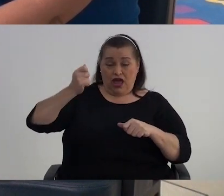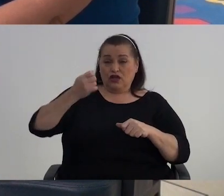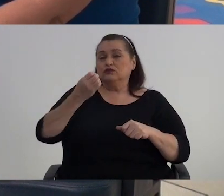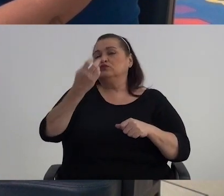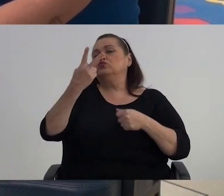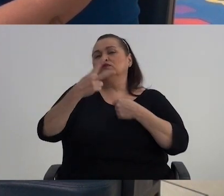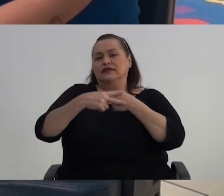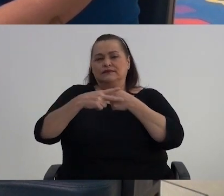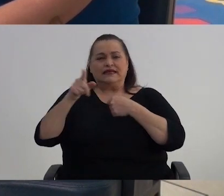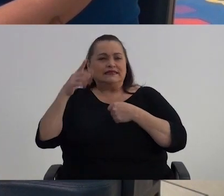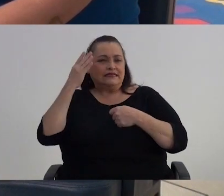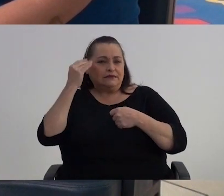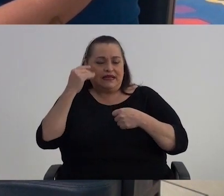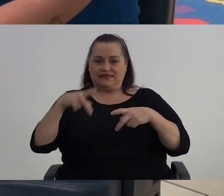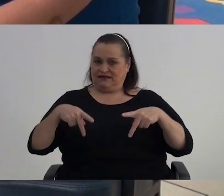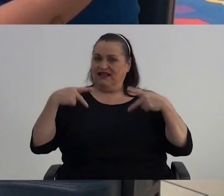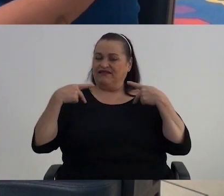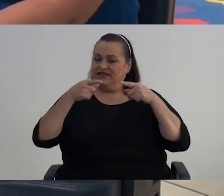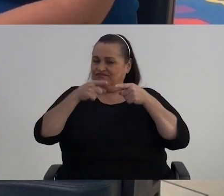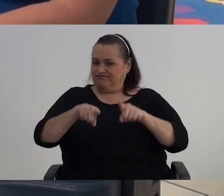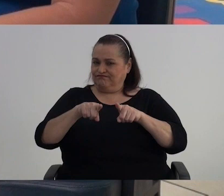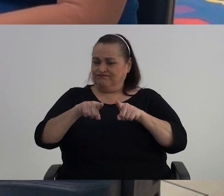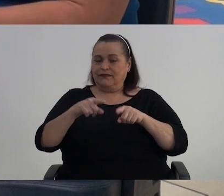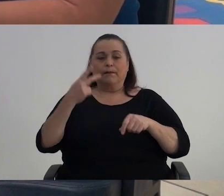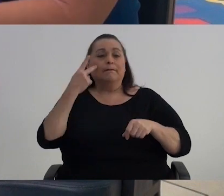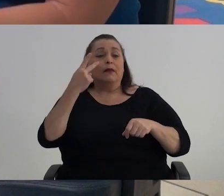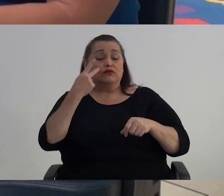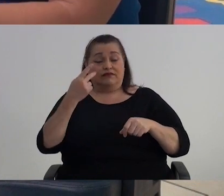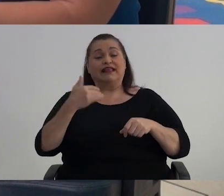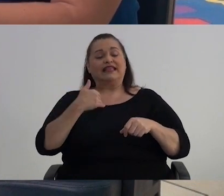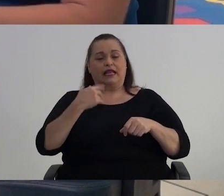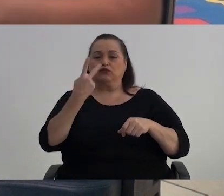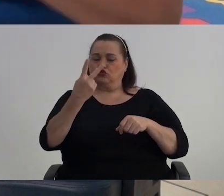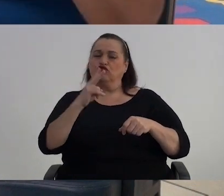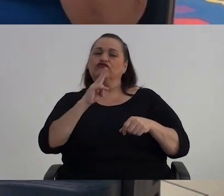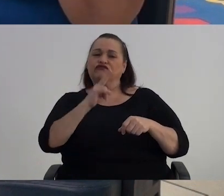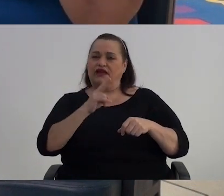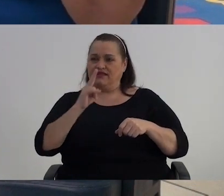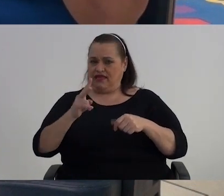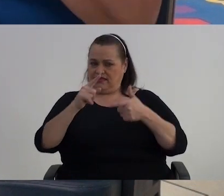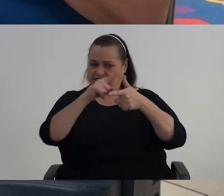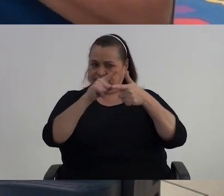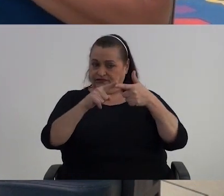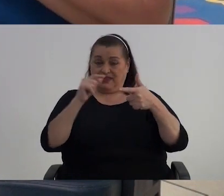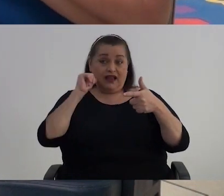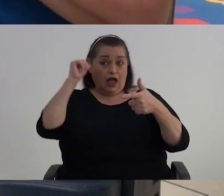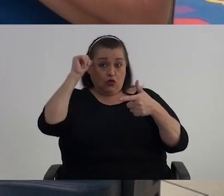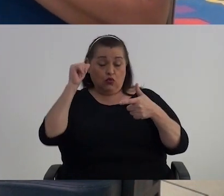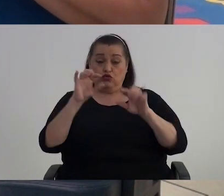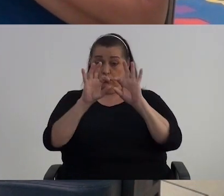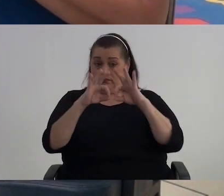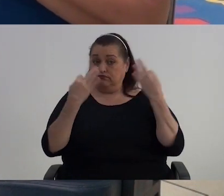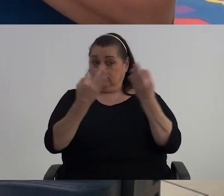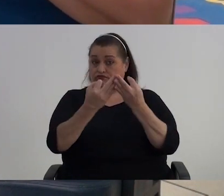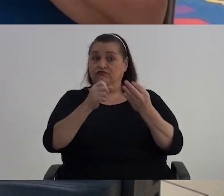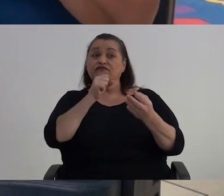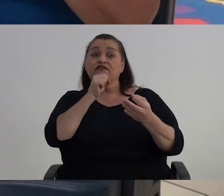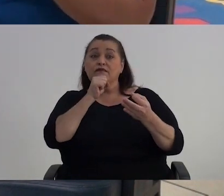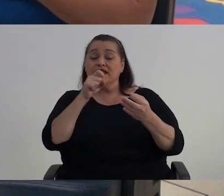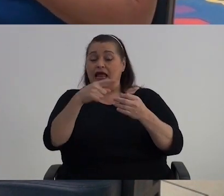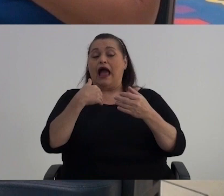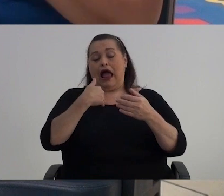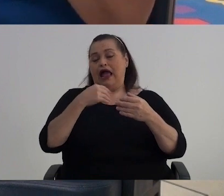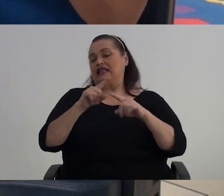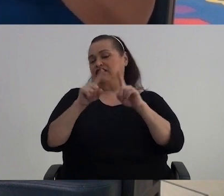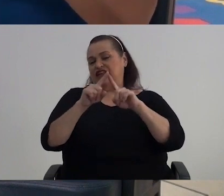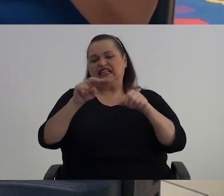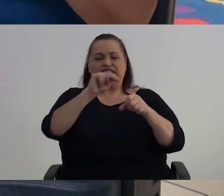Muchas veces experimentan en sus vidas? Vamos a ver, tenemos dos realidades El adulto mayor que es parte de un núcleo familiar Donde